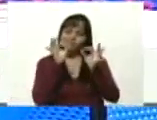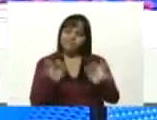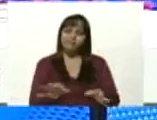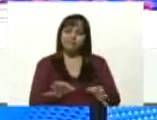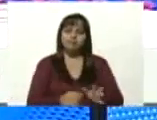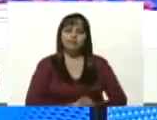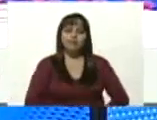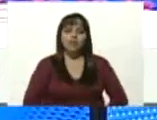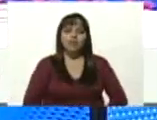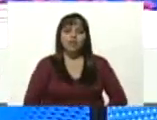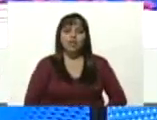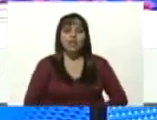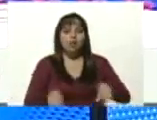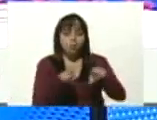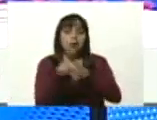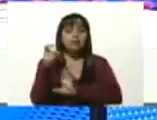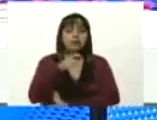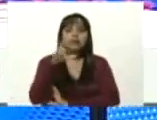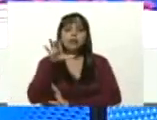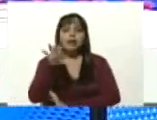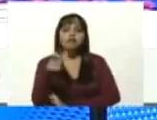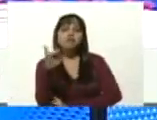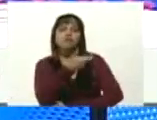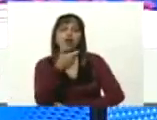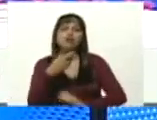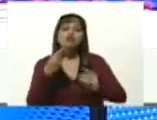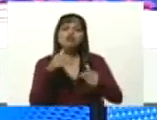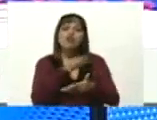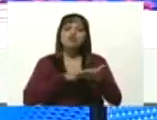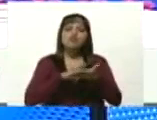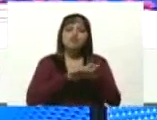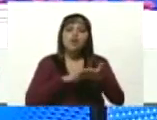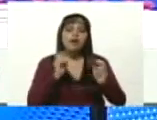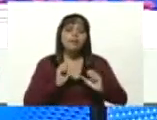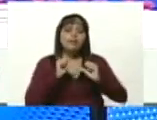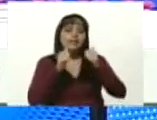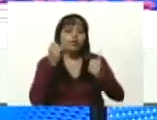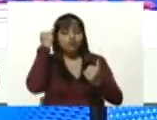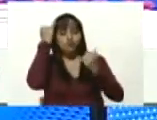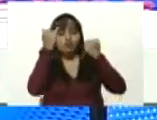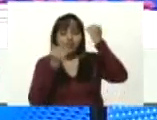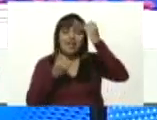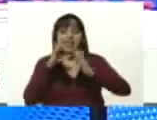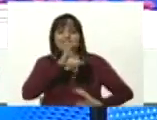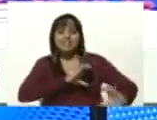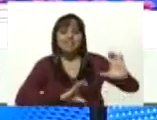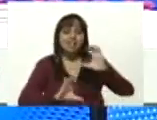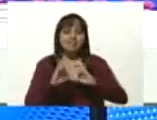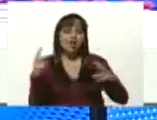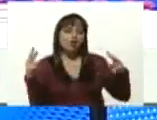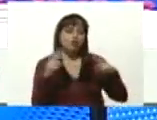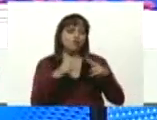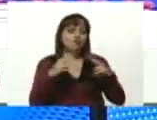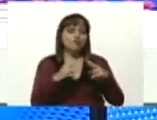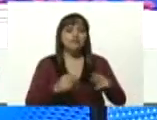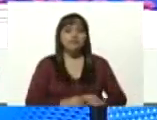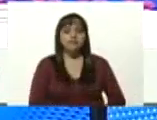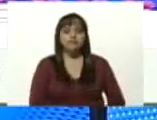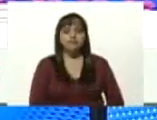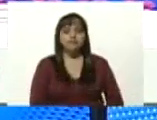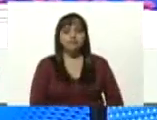como el país necesita en la búsqueda de soluciones a partir de la ingeniería de la ciencia y del conocimiento bueno